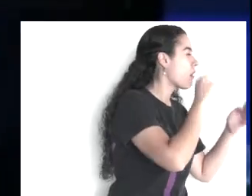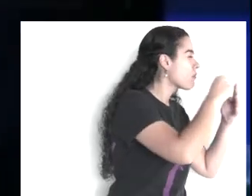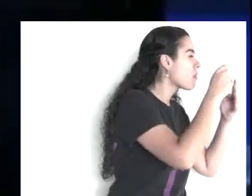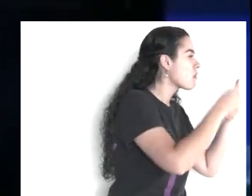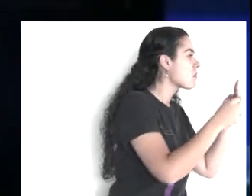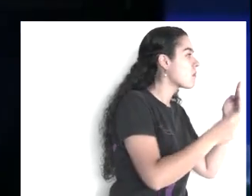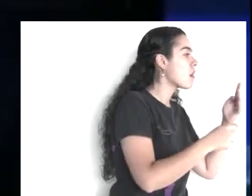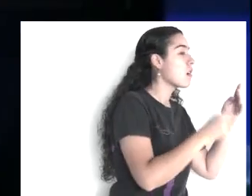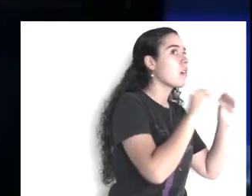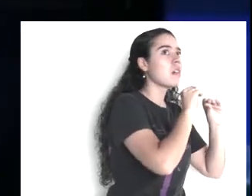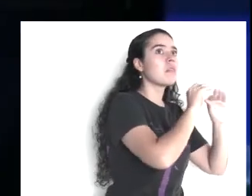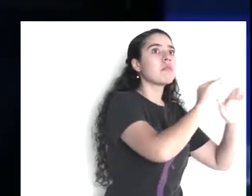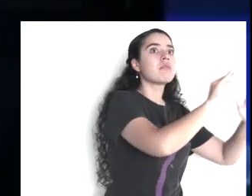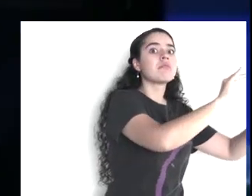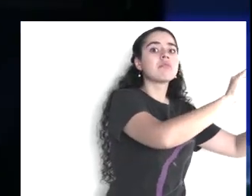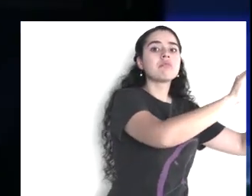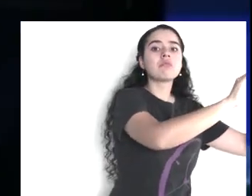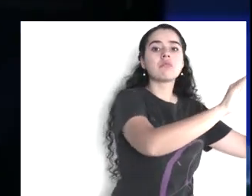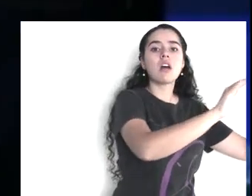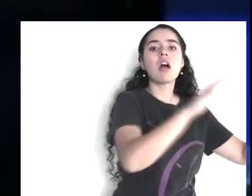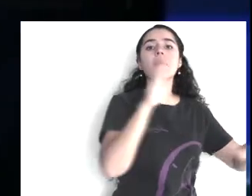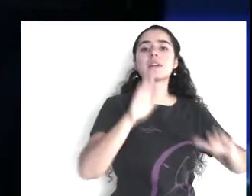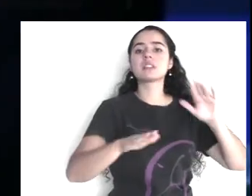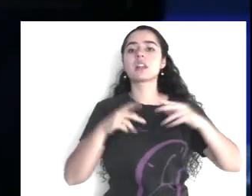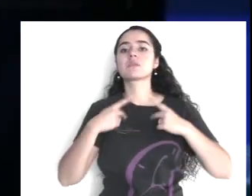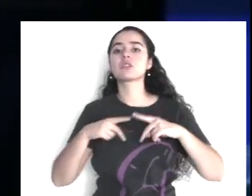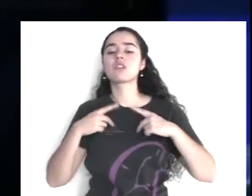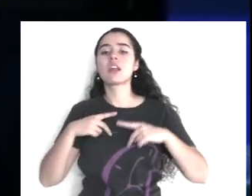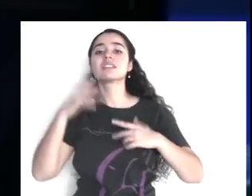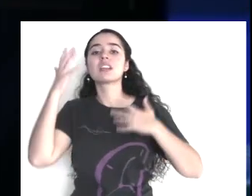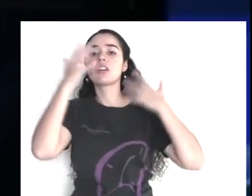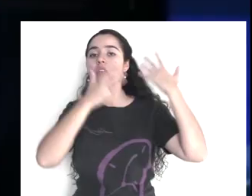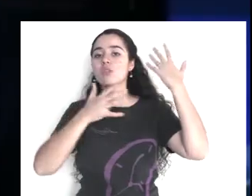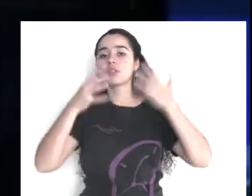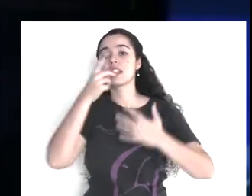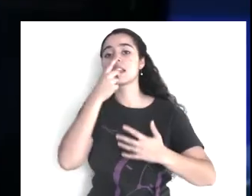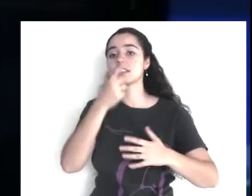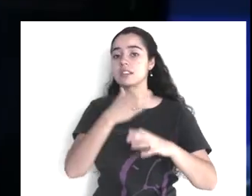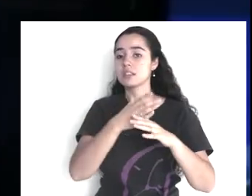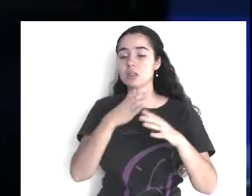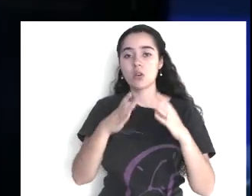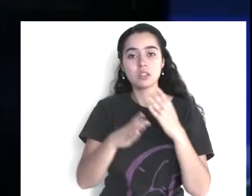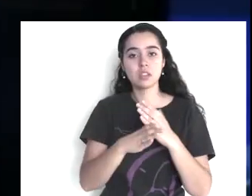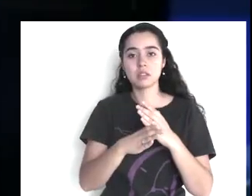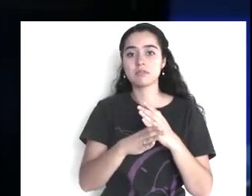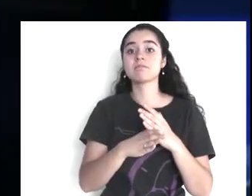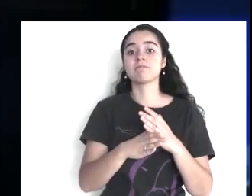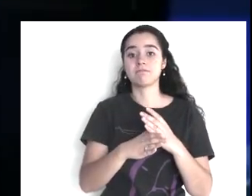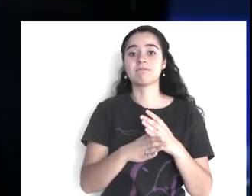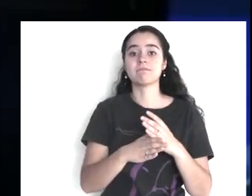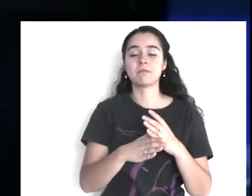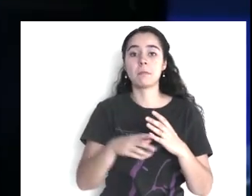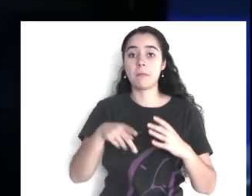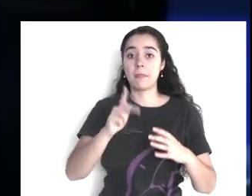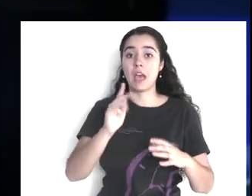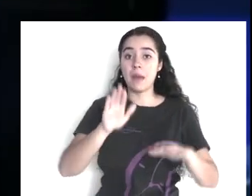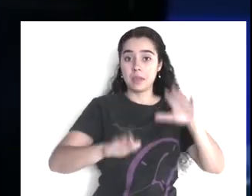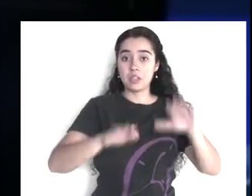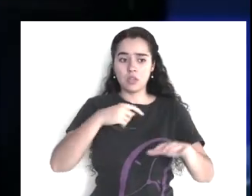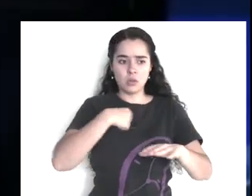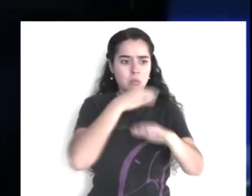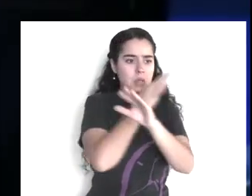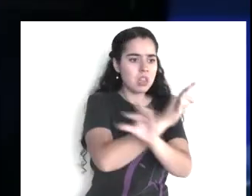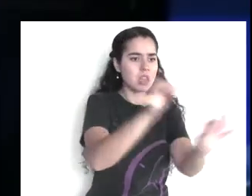días, me dijo algo, yo le dije, yo no dije eso, usted lo dijo, no, no, no, no, yo dije, ay lo entendí mal,